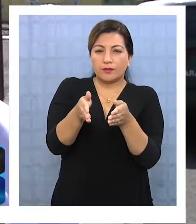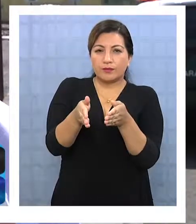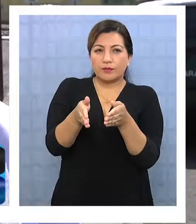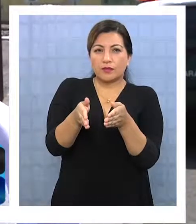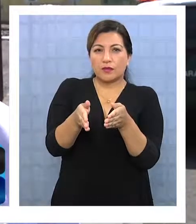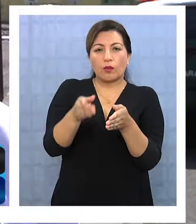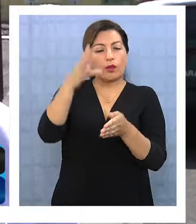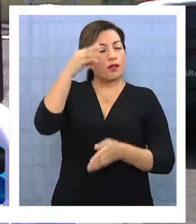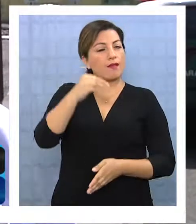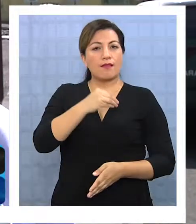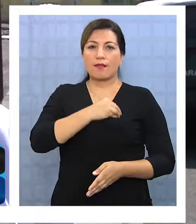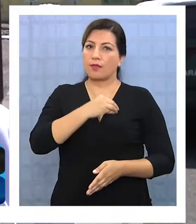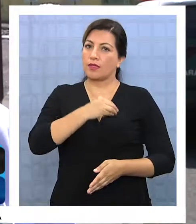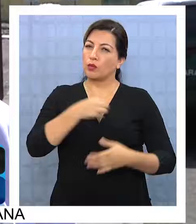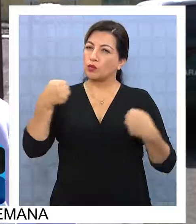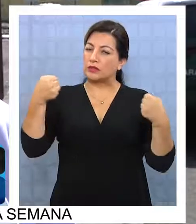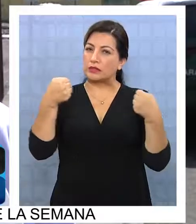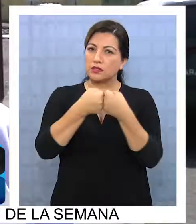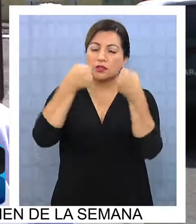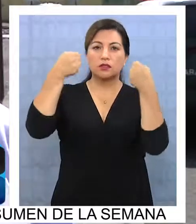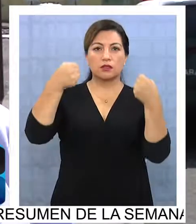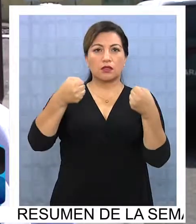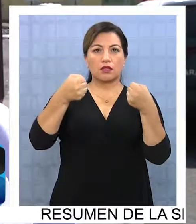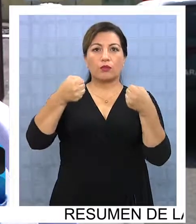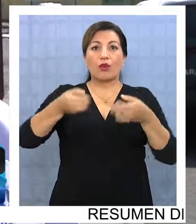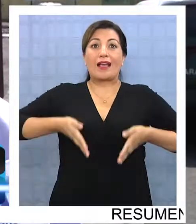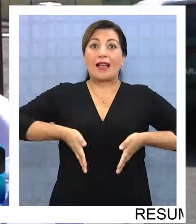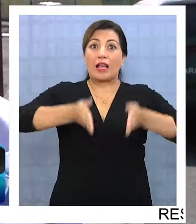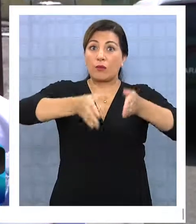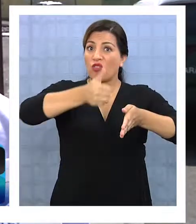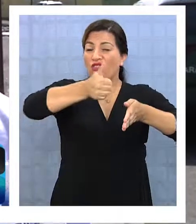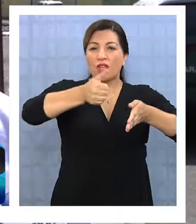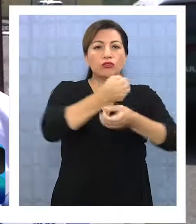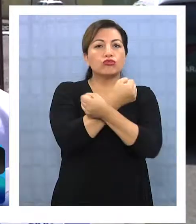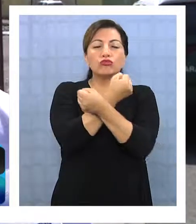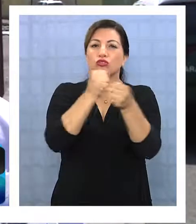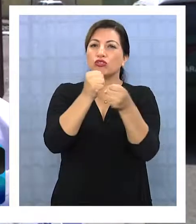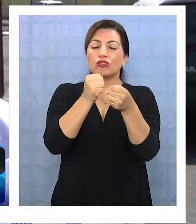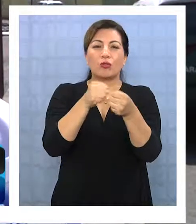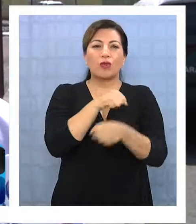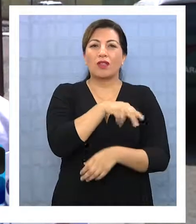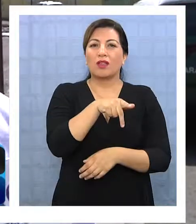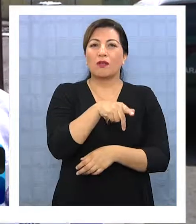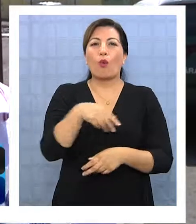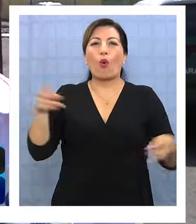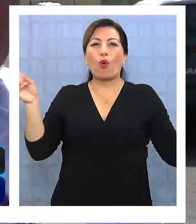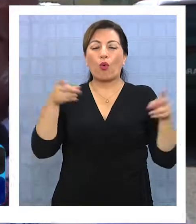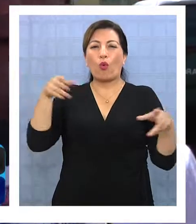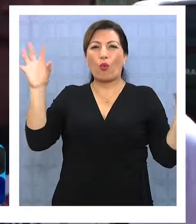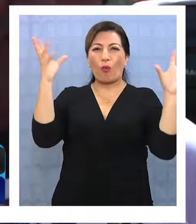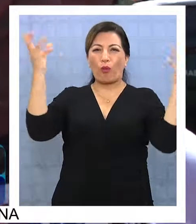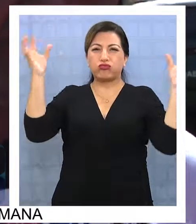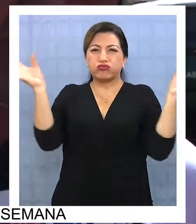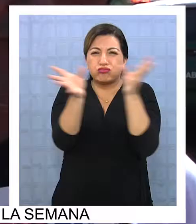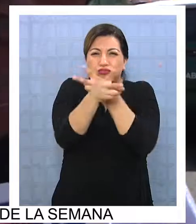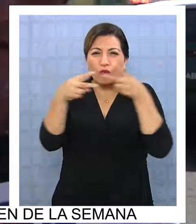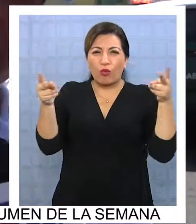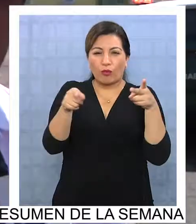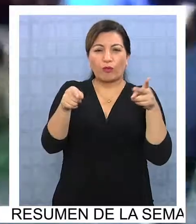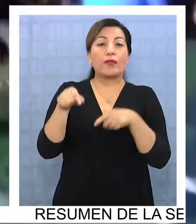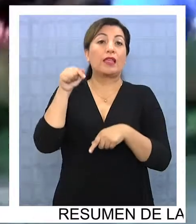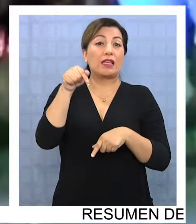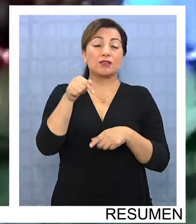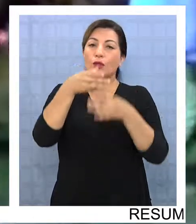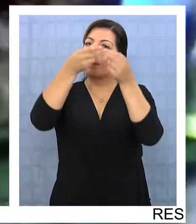lamentablemente sufrieron este accidente, porque por carretera no se podía andar, justamente por la gran cantidad de humo y todo el tema con estos famosos